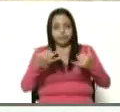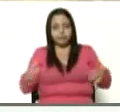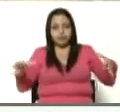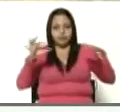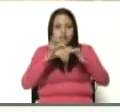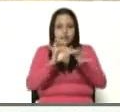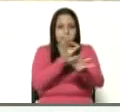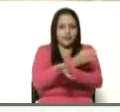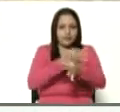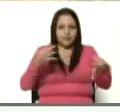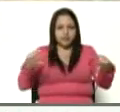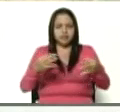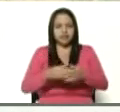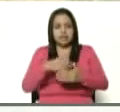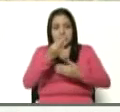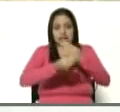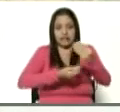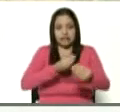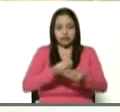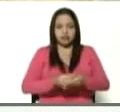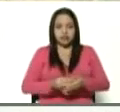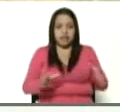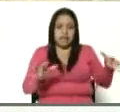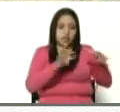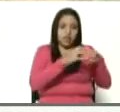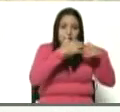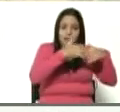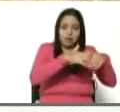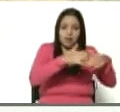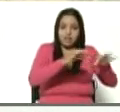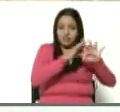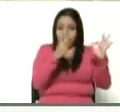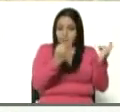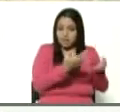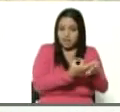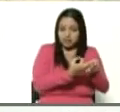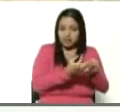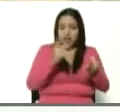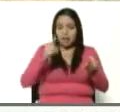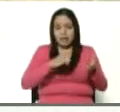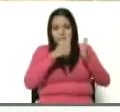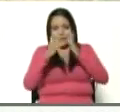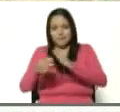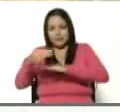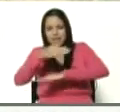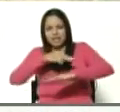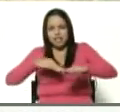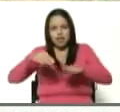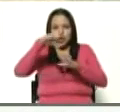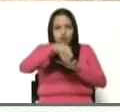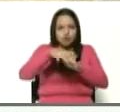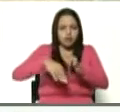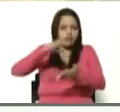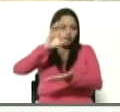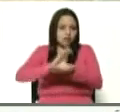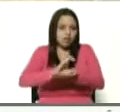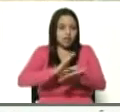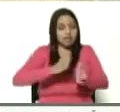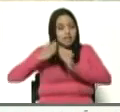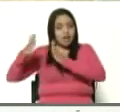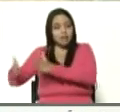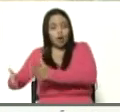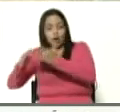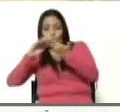perfecta que se está dando entre una empresa familiar, el Ministerio del Poder Popular de la Agricultura Urbana y la